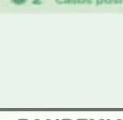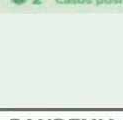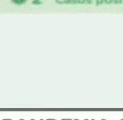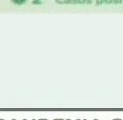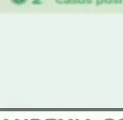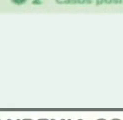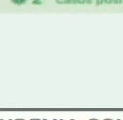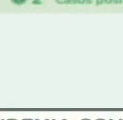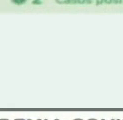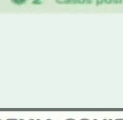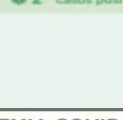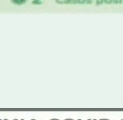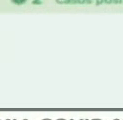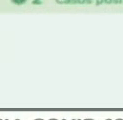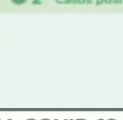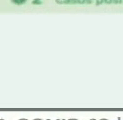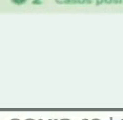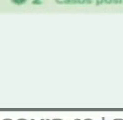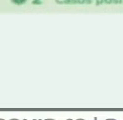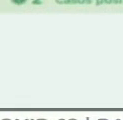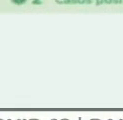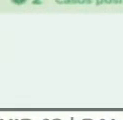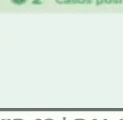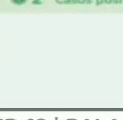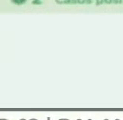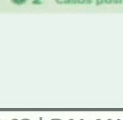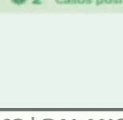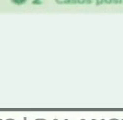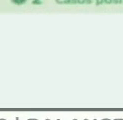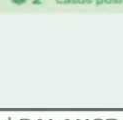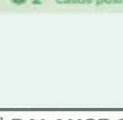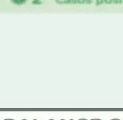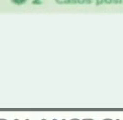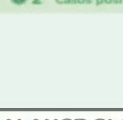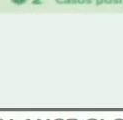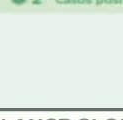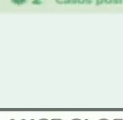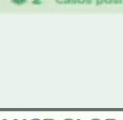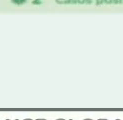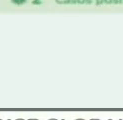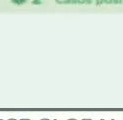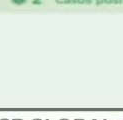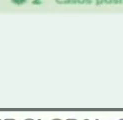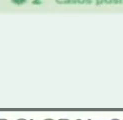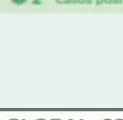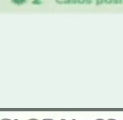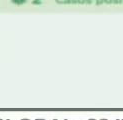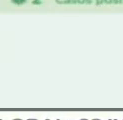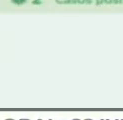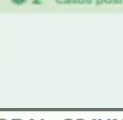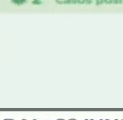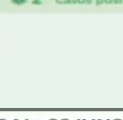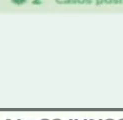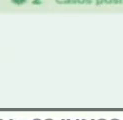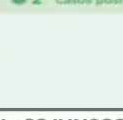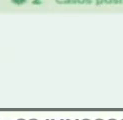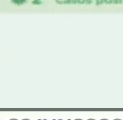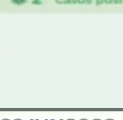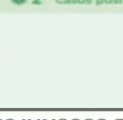14,875, Estado de Amazonas, 155, Estado de Bolívar, 2